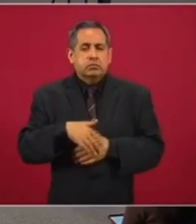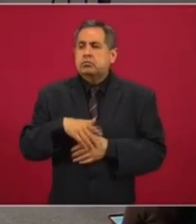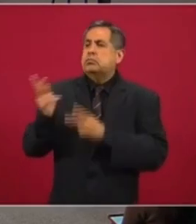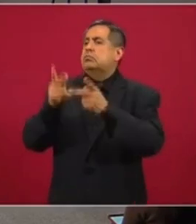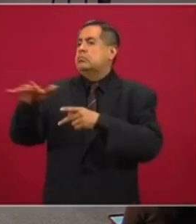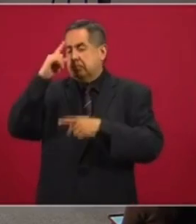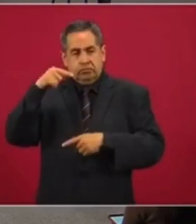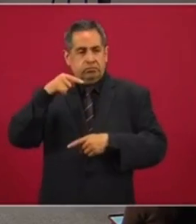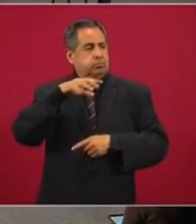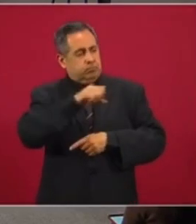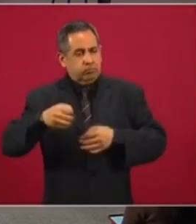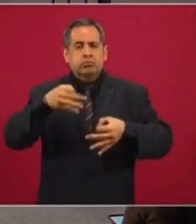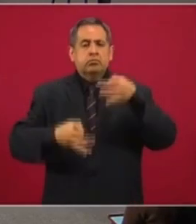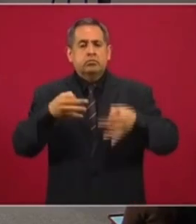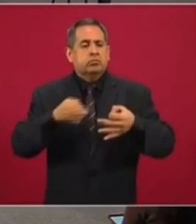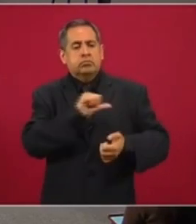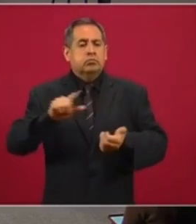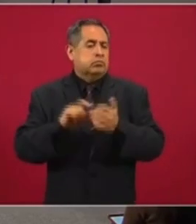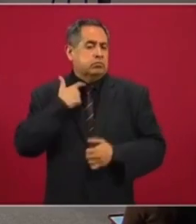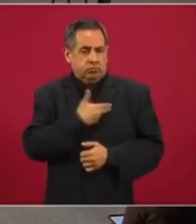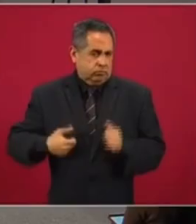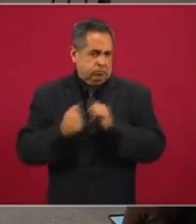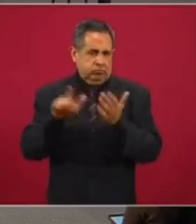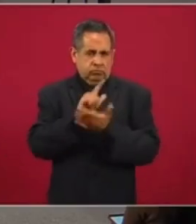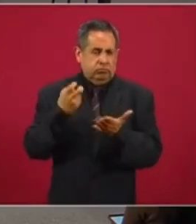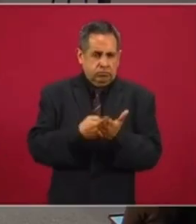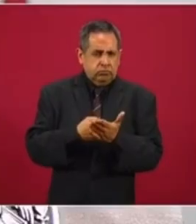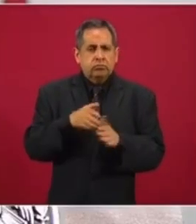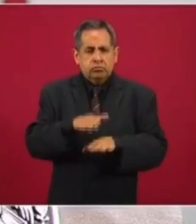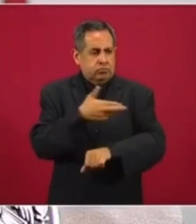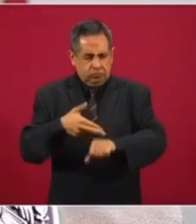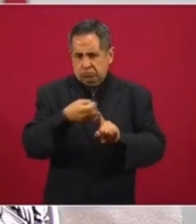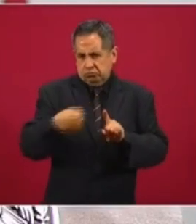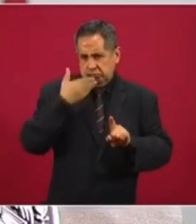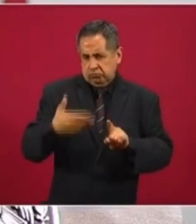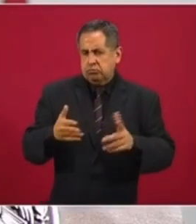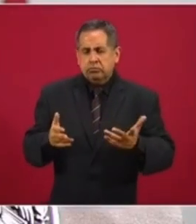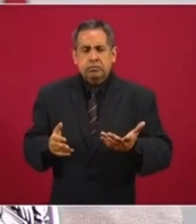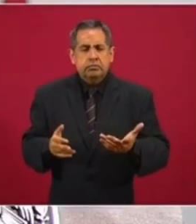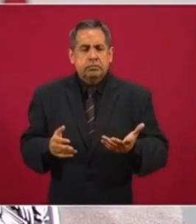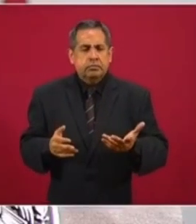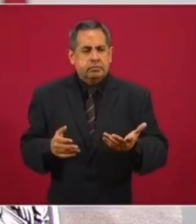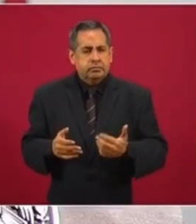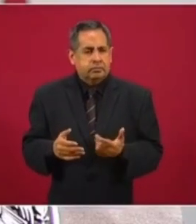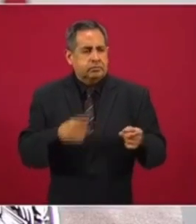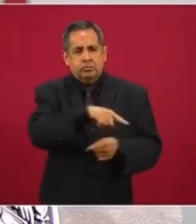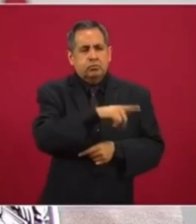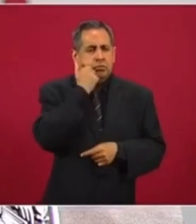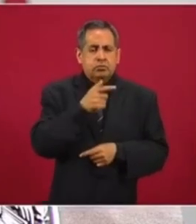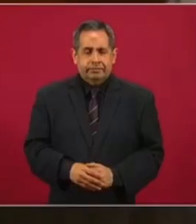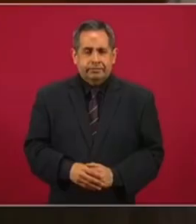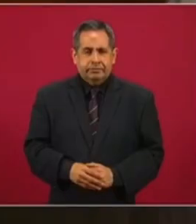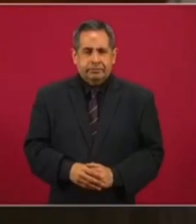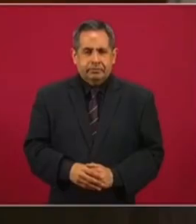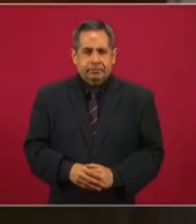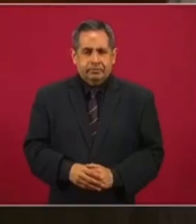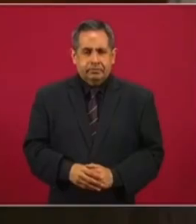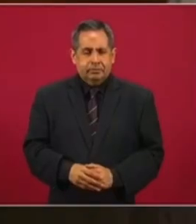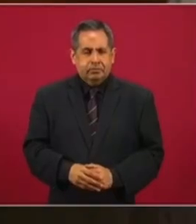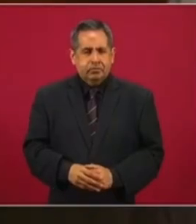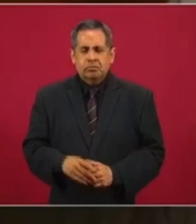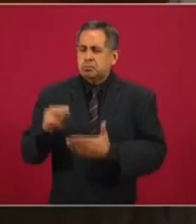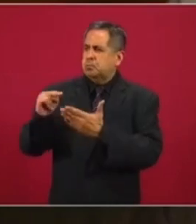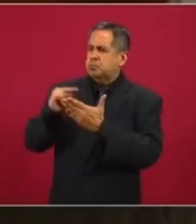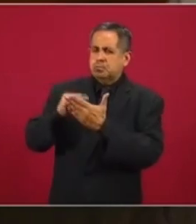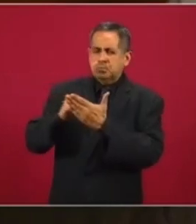para enjuiciar en el marco de la legalidad? Y con respeto a los procedimientos legales. ¿A Carlos Salinas de Gortel? ¿Qué expectativas tiene